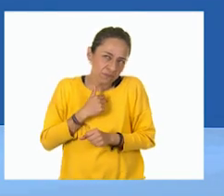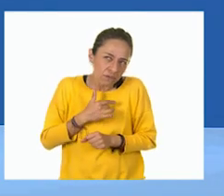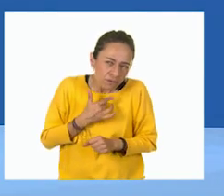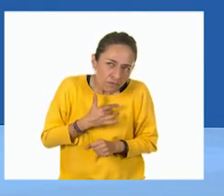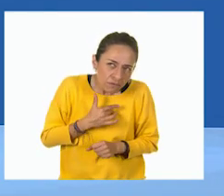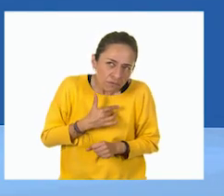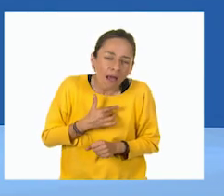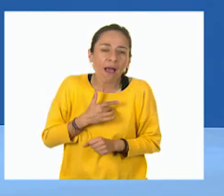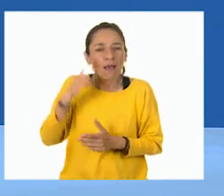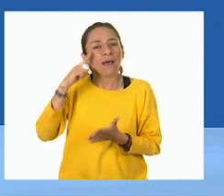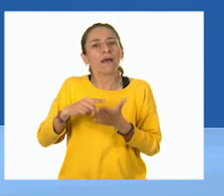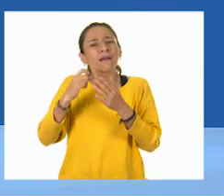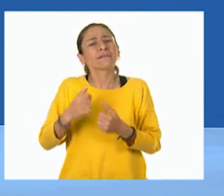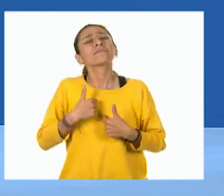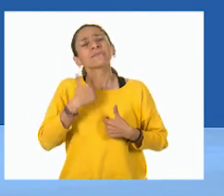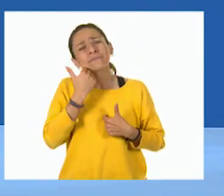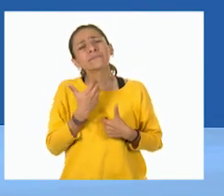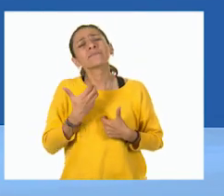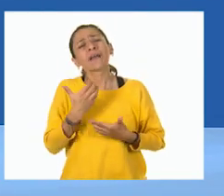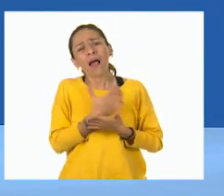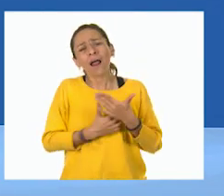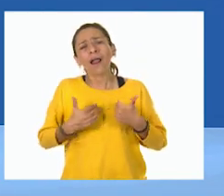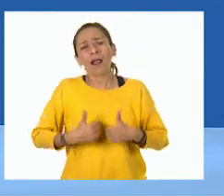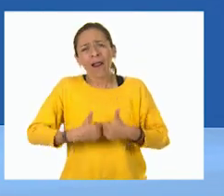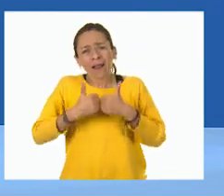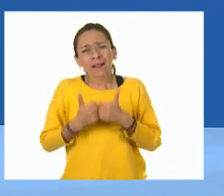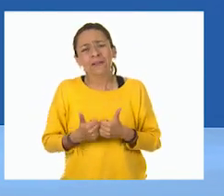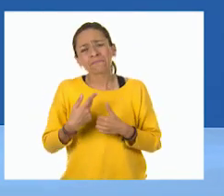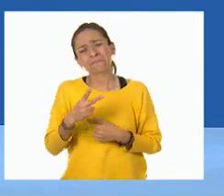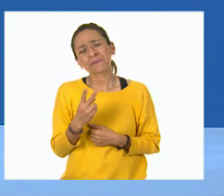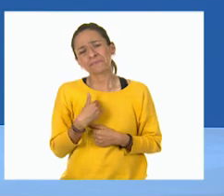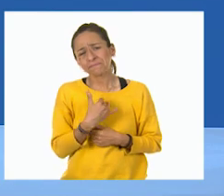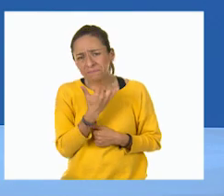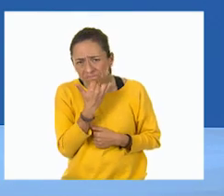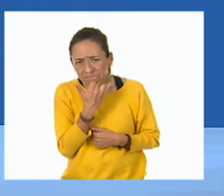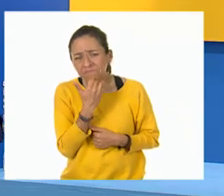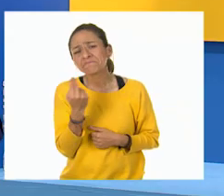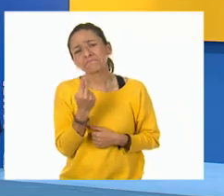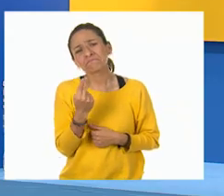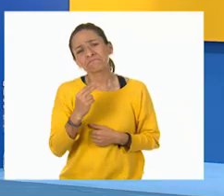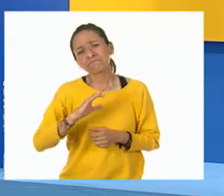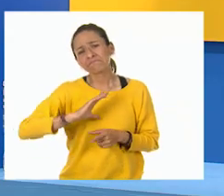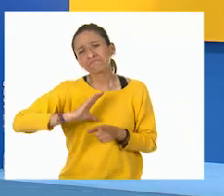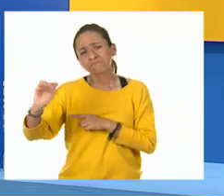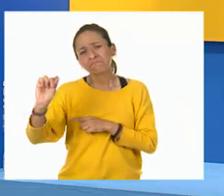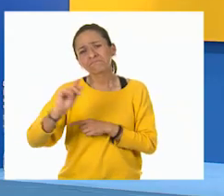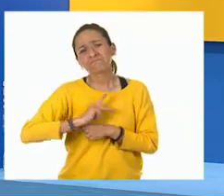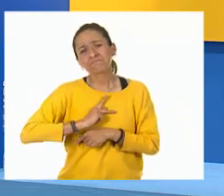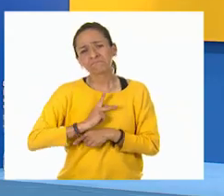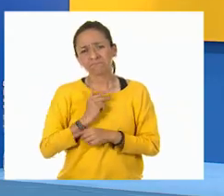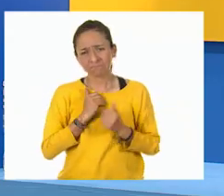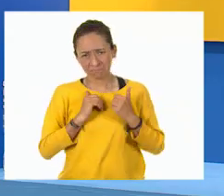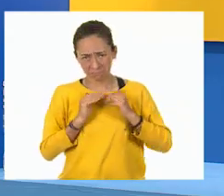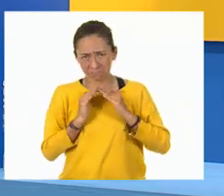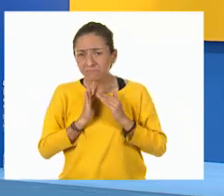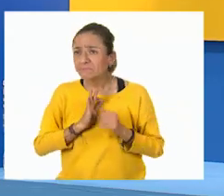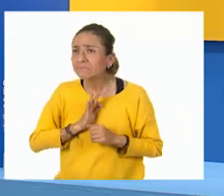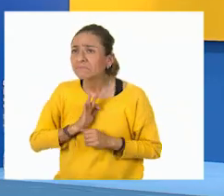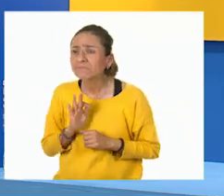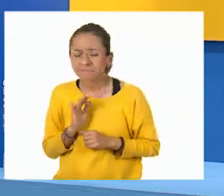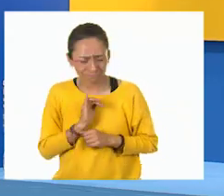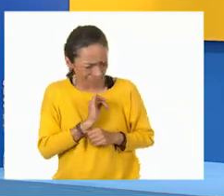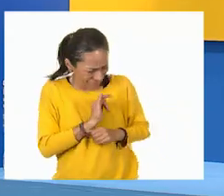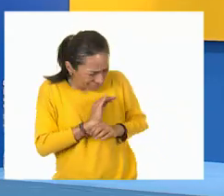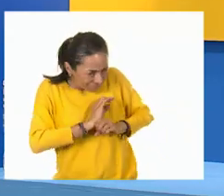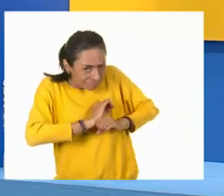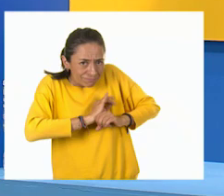quisiera quedarme, pero de verdad debo ir a casa. ¿Cree que sea posible, maestro? Por supuesto que es posible, Tom. Cuídate